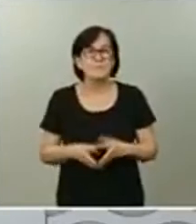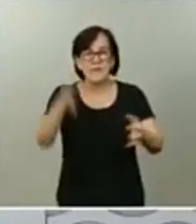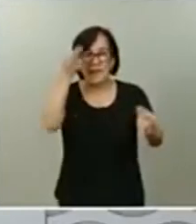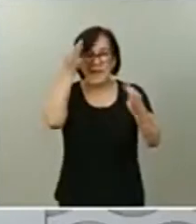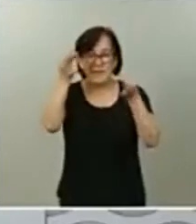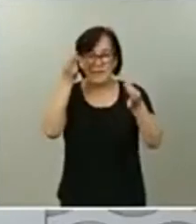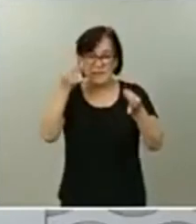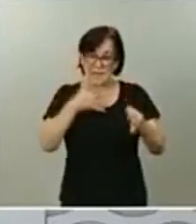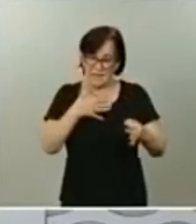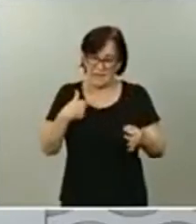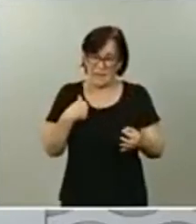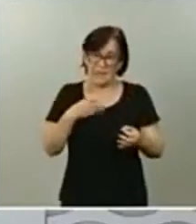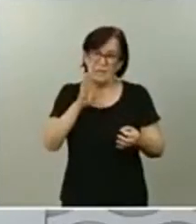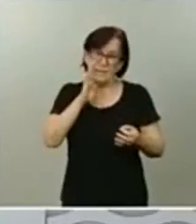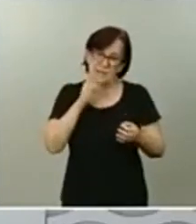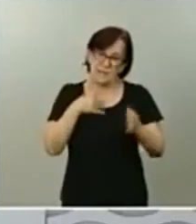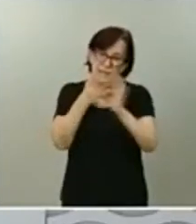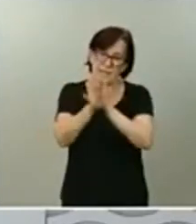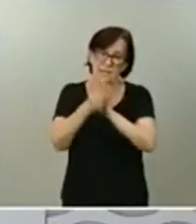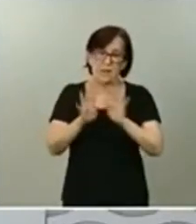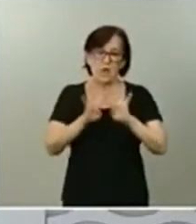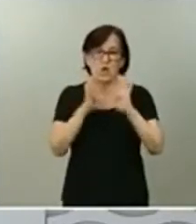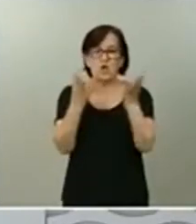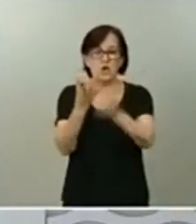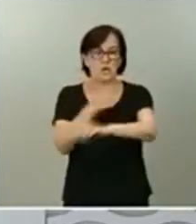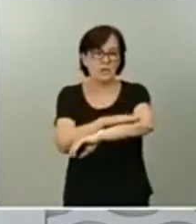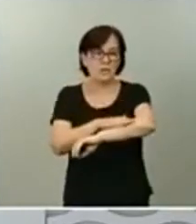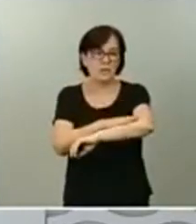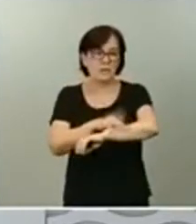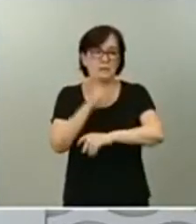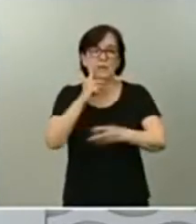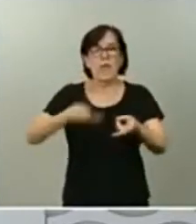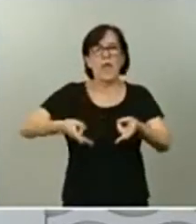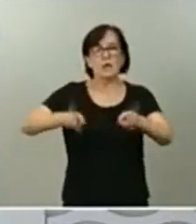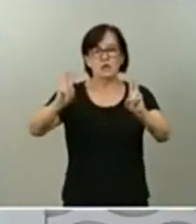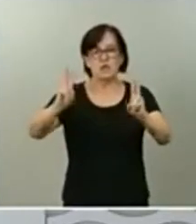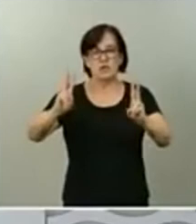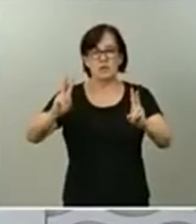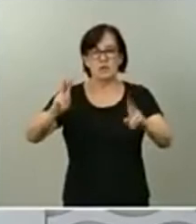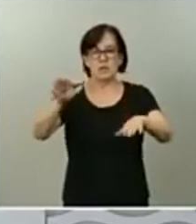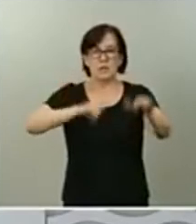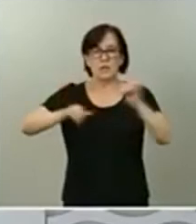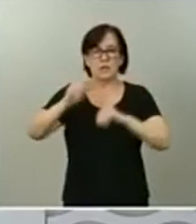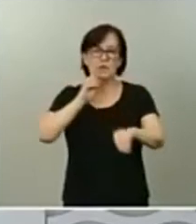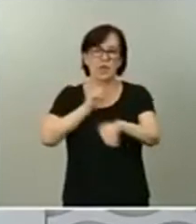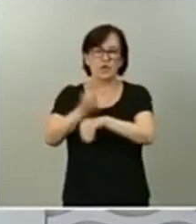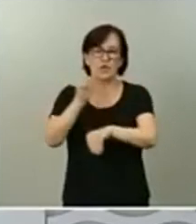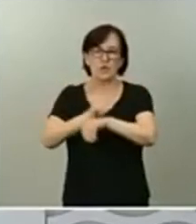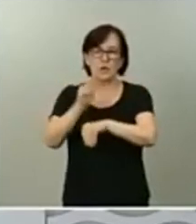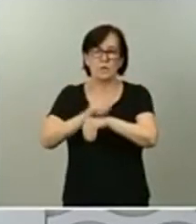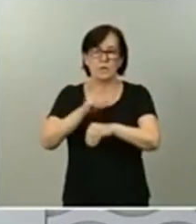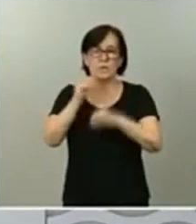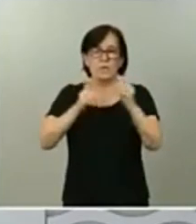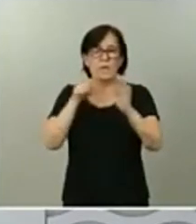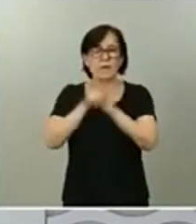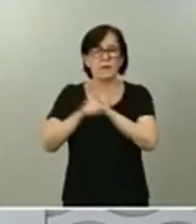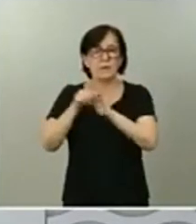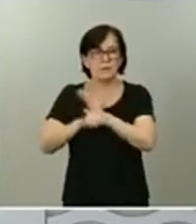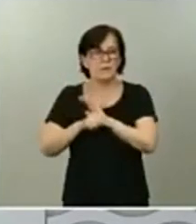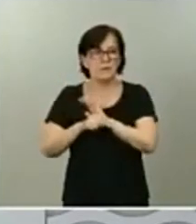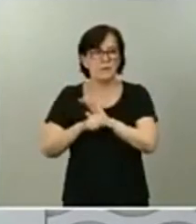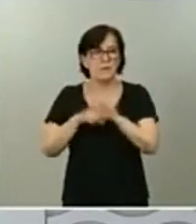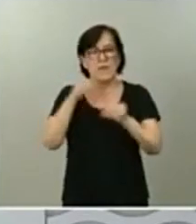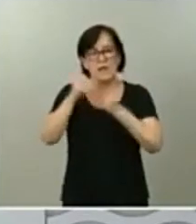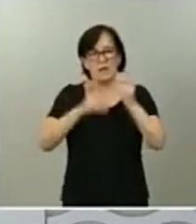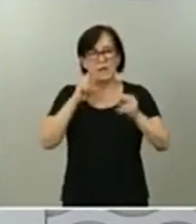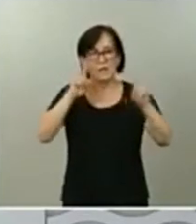también mencionar del Consejo de Ministros es la autorización de la convocatoria de subvenciones para el desarrollo de actuaciones en materia